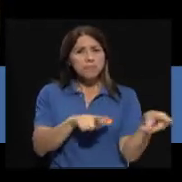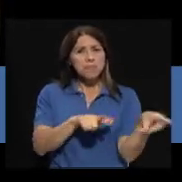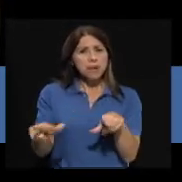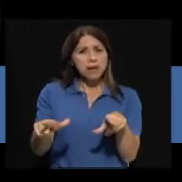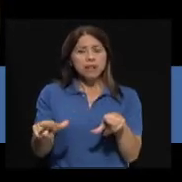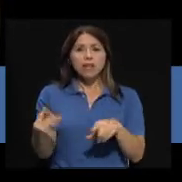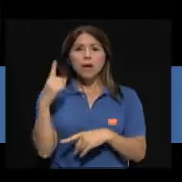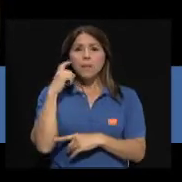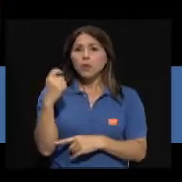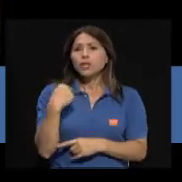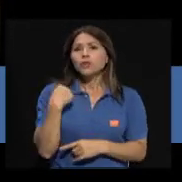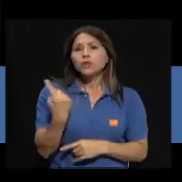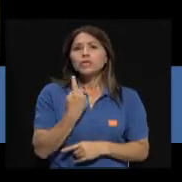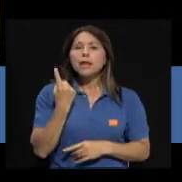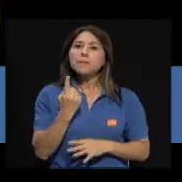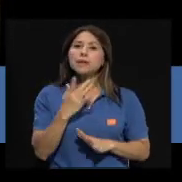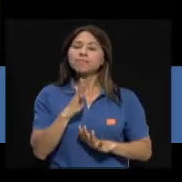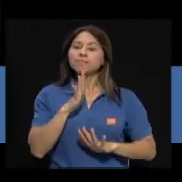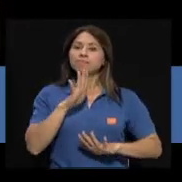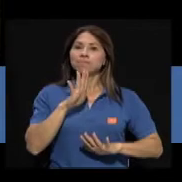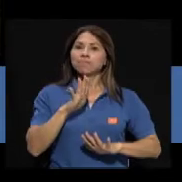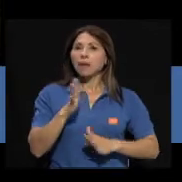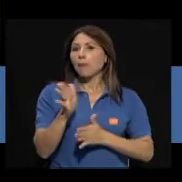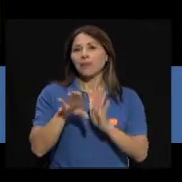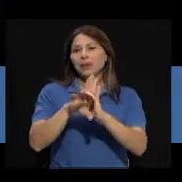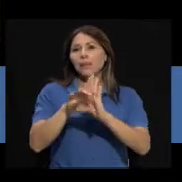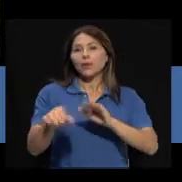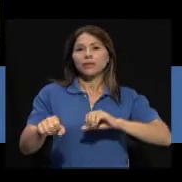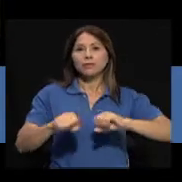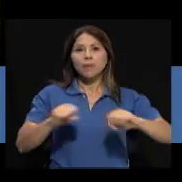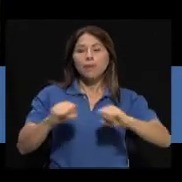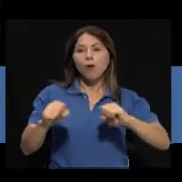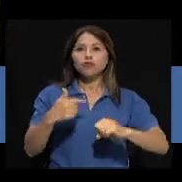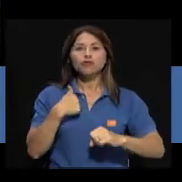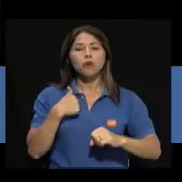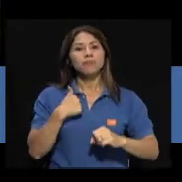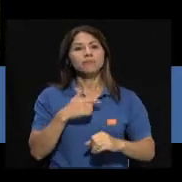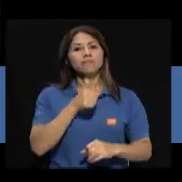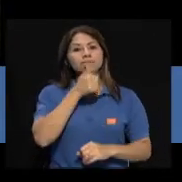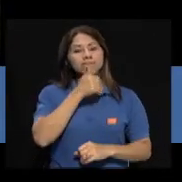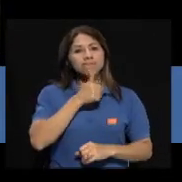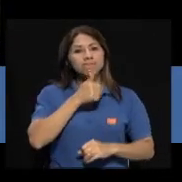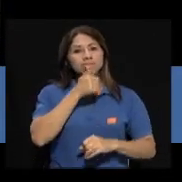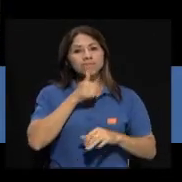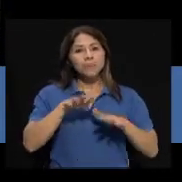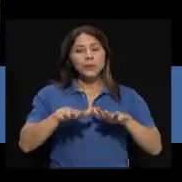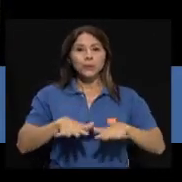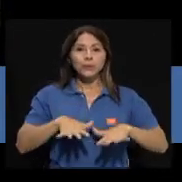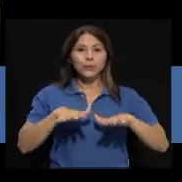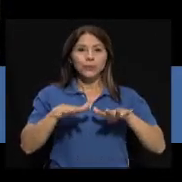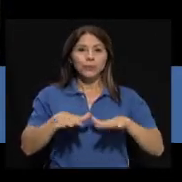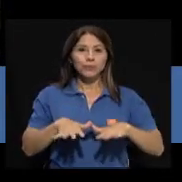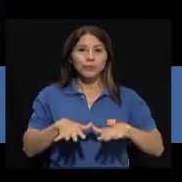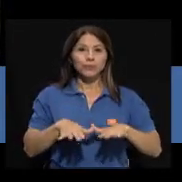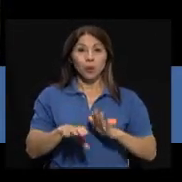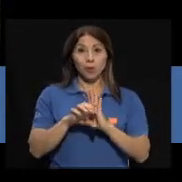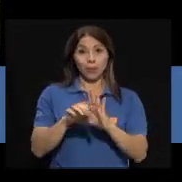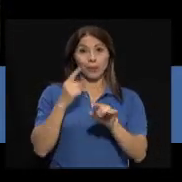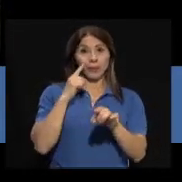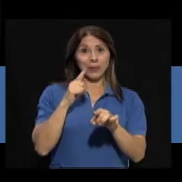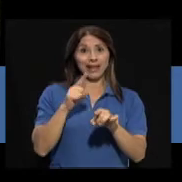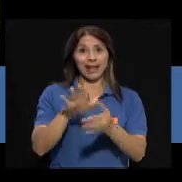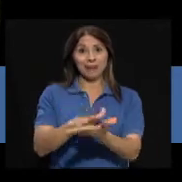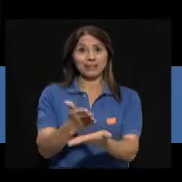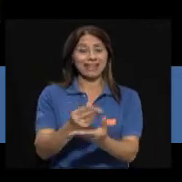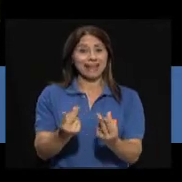siempre guardo como un poquito de paciencia y de tranquilidad cuando tiemblo o cuando veo alguna que se me